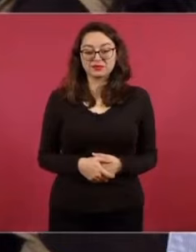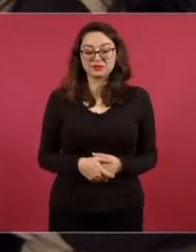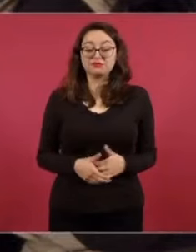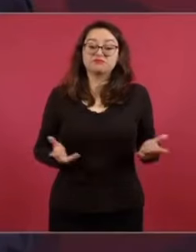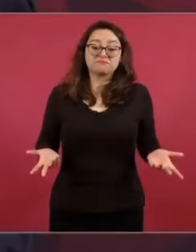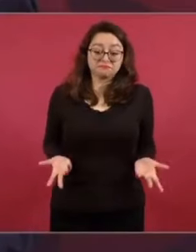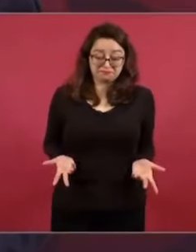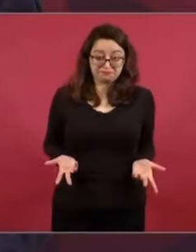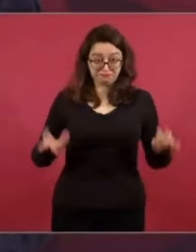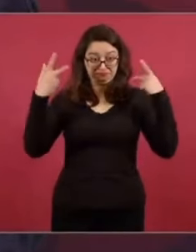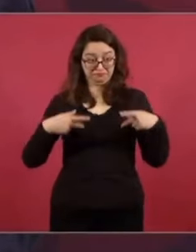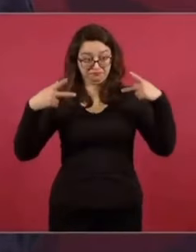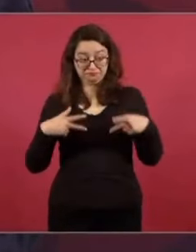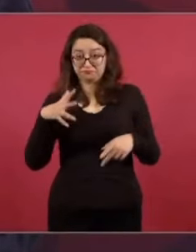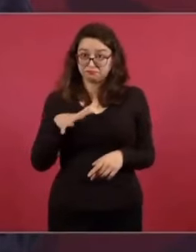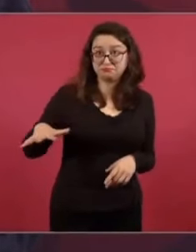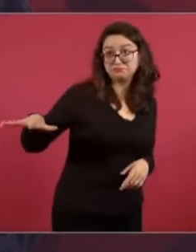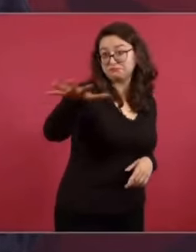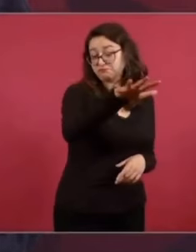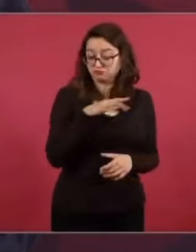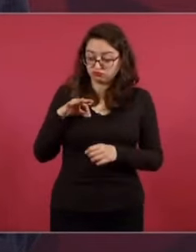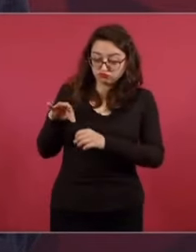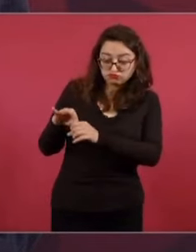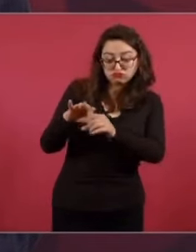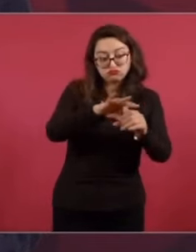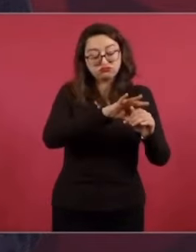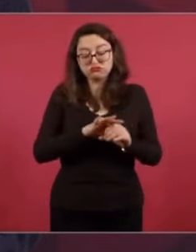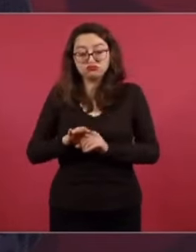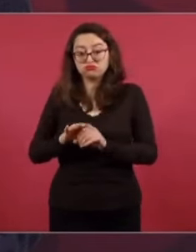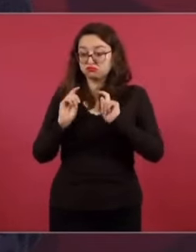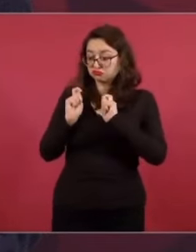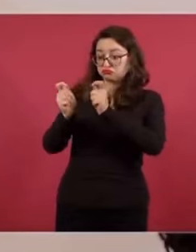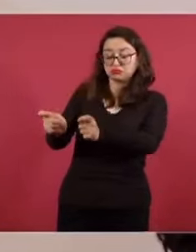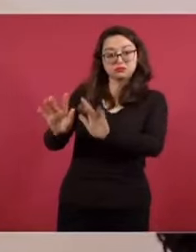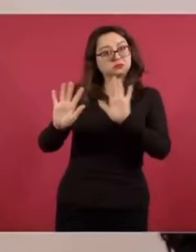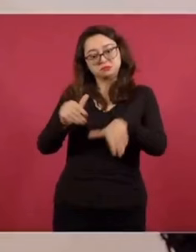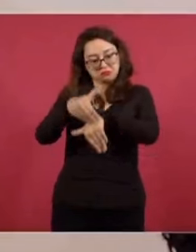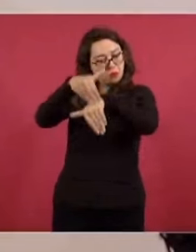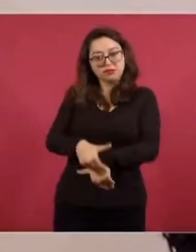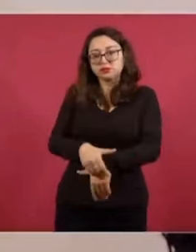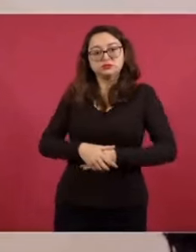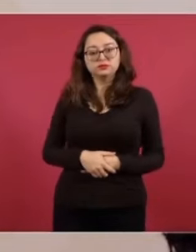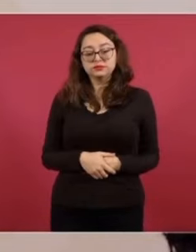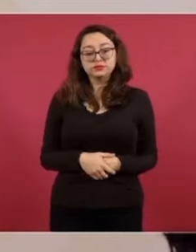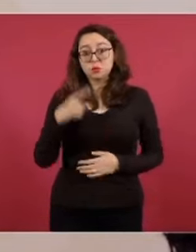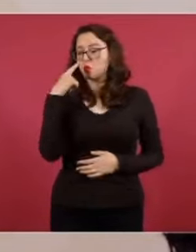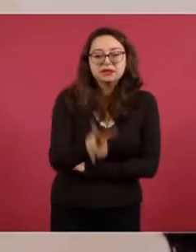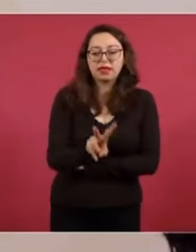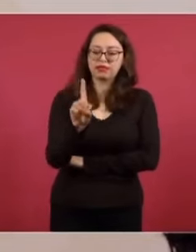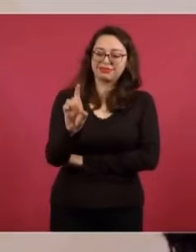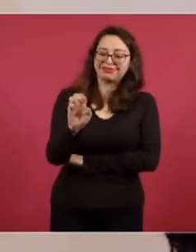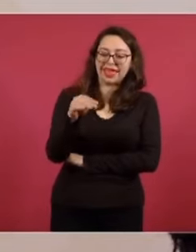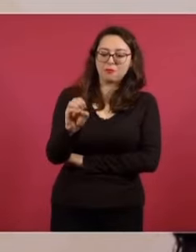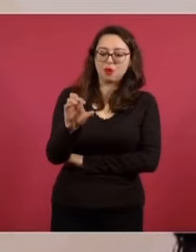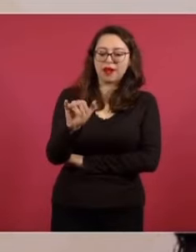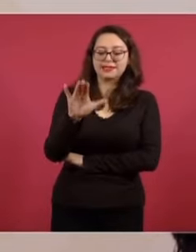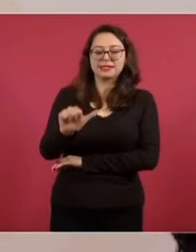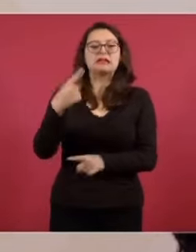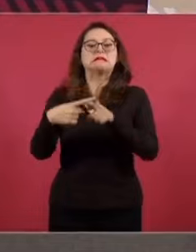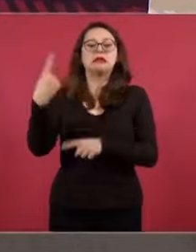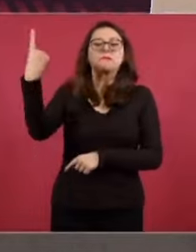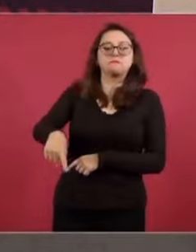Si el pueblo decide quién debe ser presidente o presidenta, se tiene que obedecer. Porque esa es la democracia. El pueblo manda.